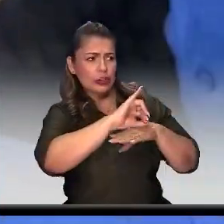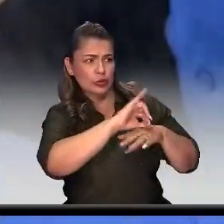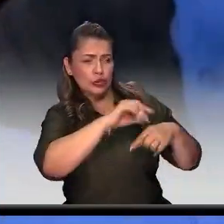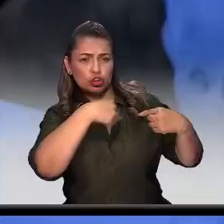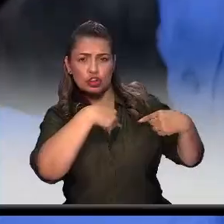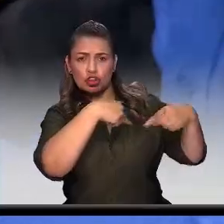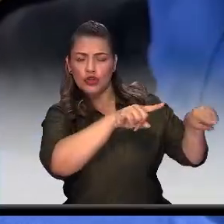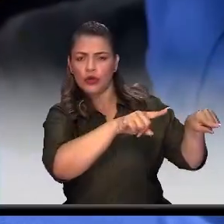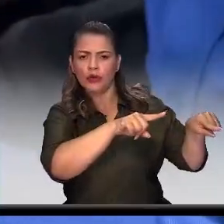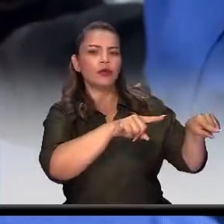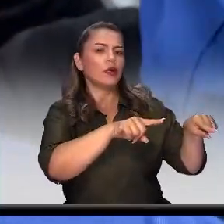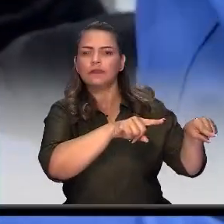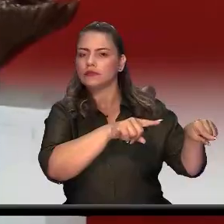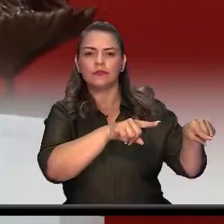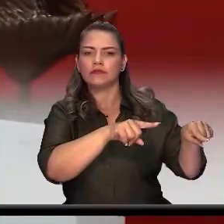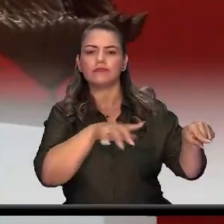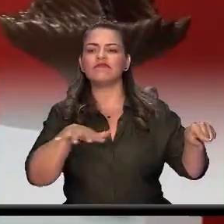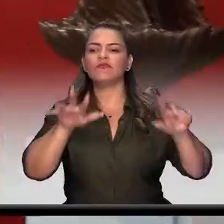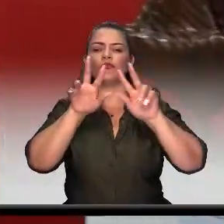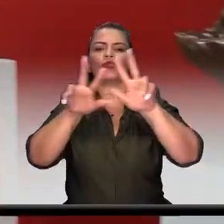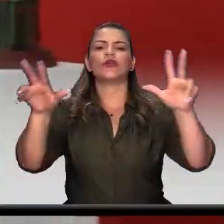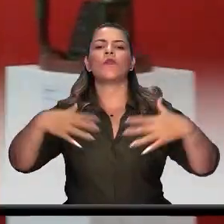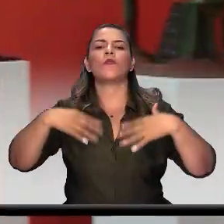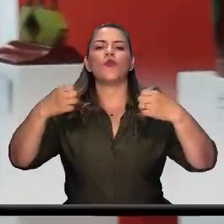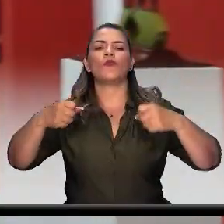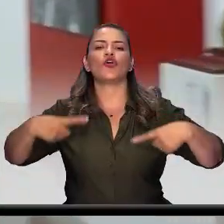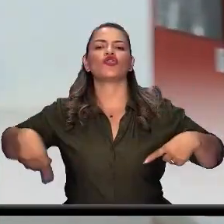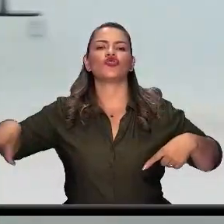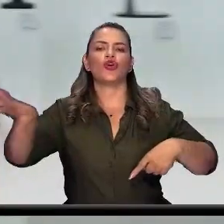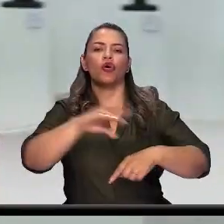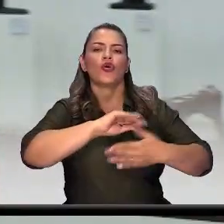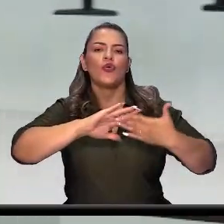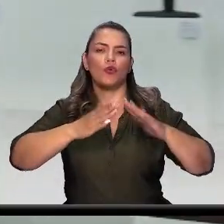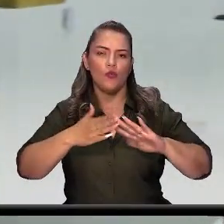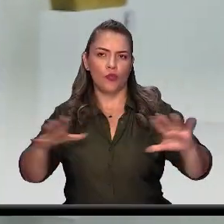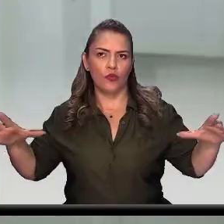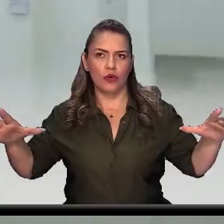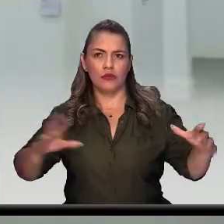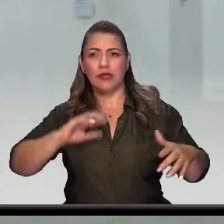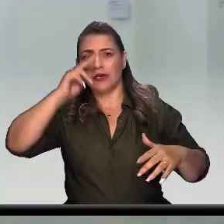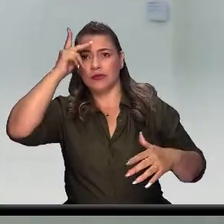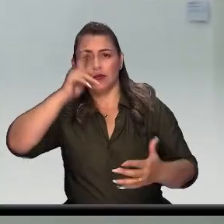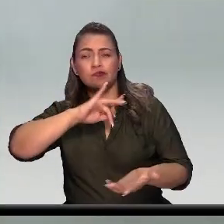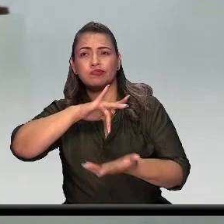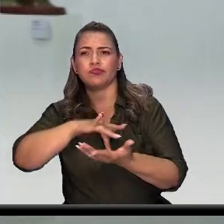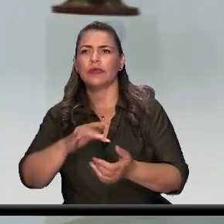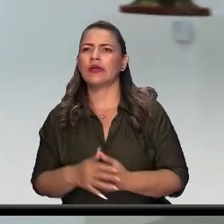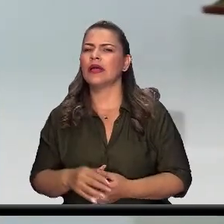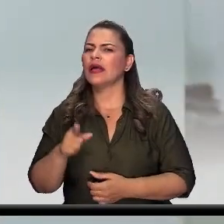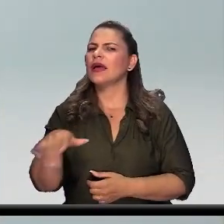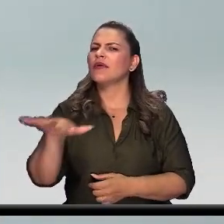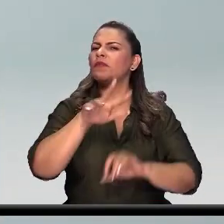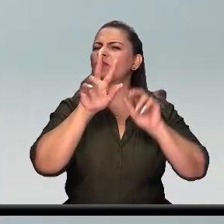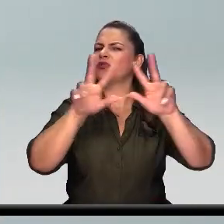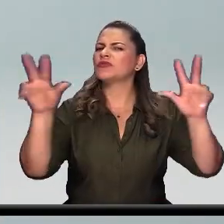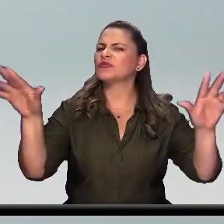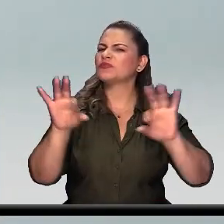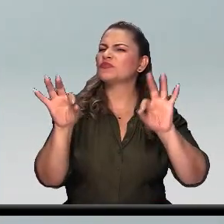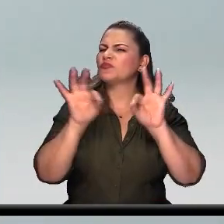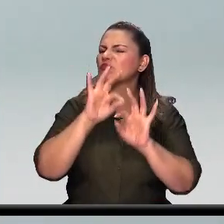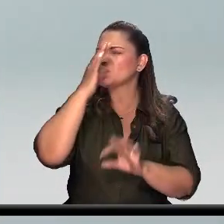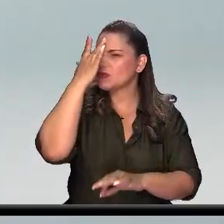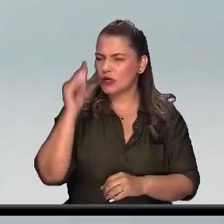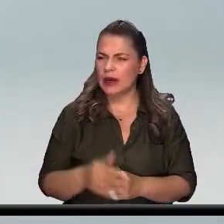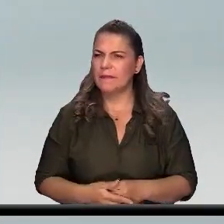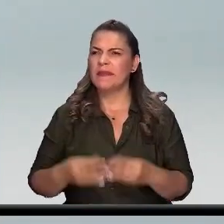Es un museo de todos los itagüiseños, todos somos parte de esta historia. ¿Y por qué es importante tener un museo? ¿Qué es lo que hace